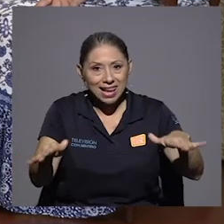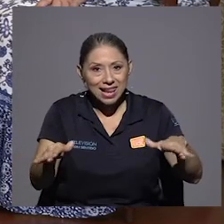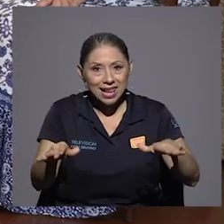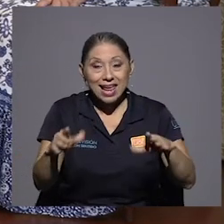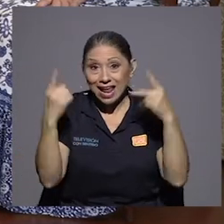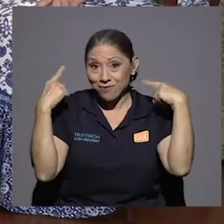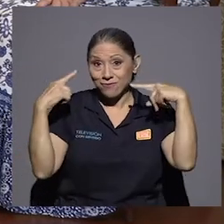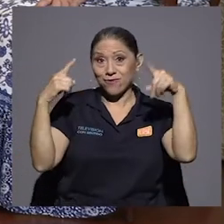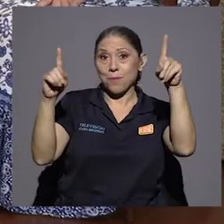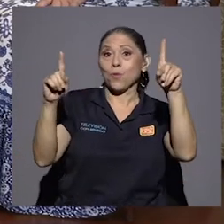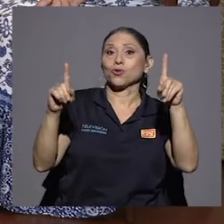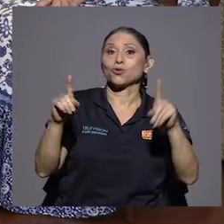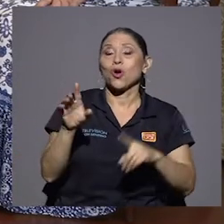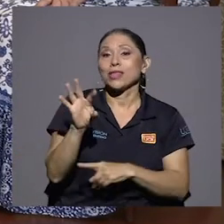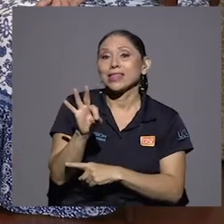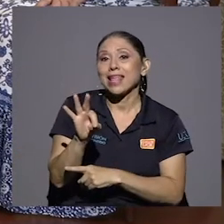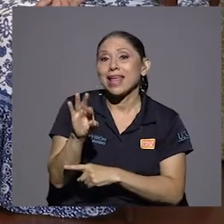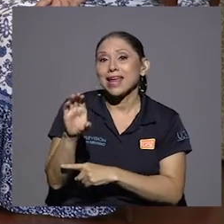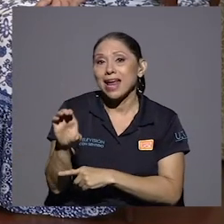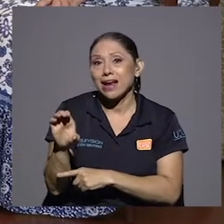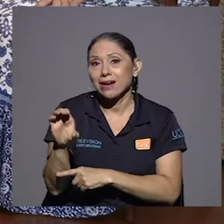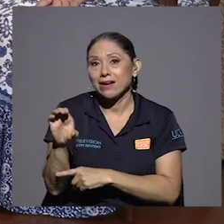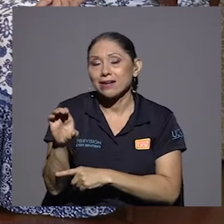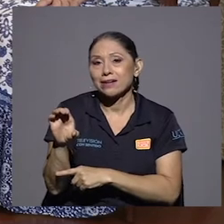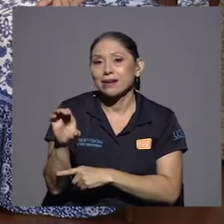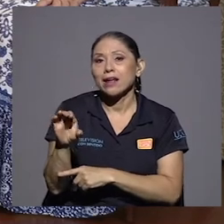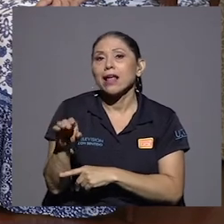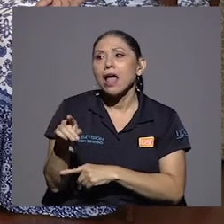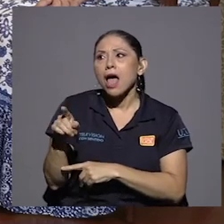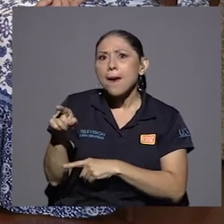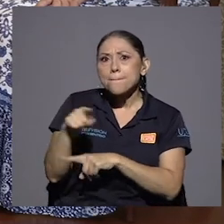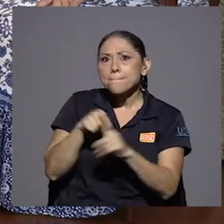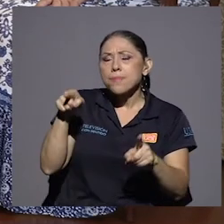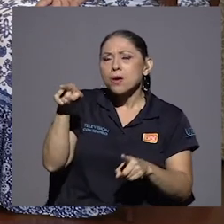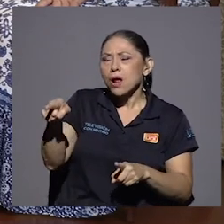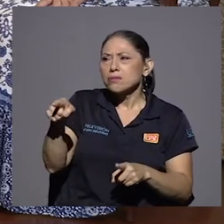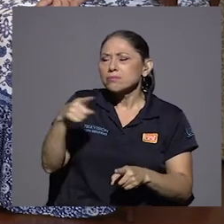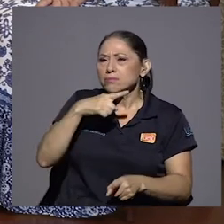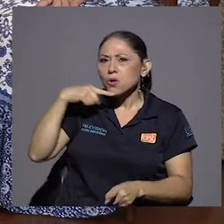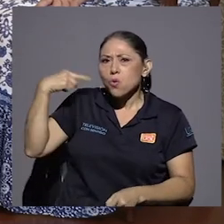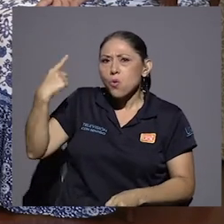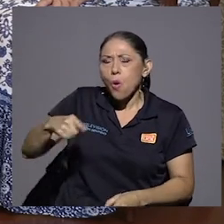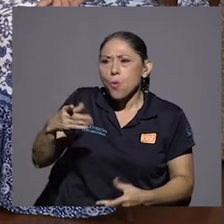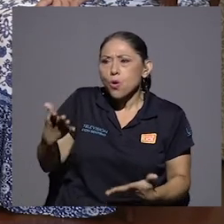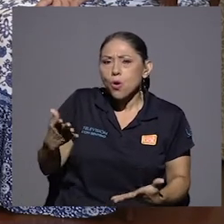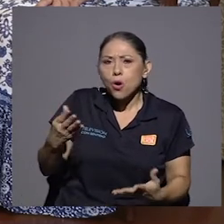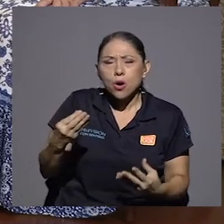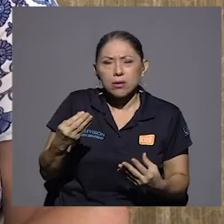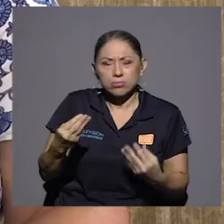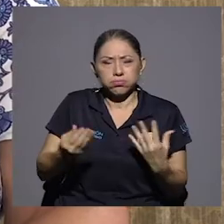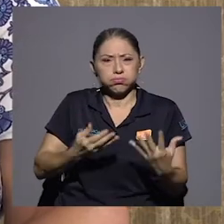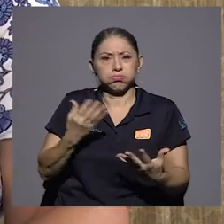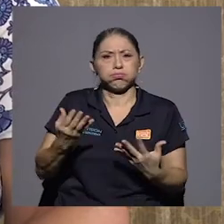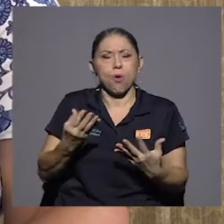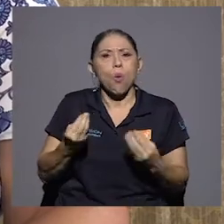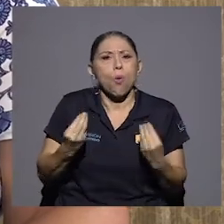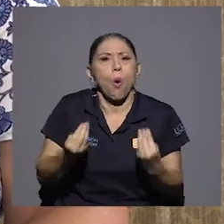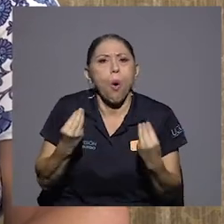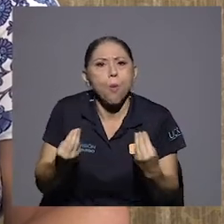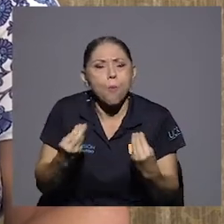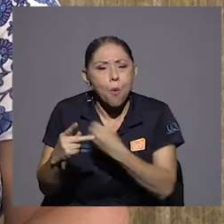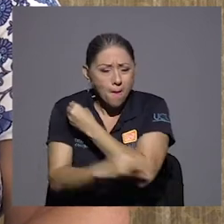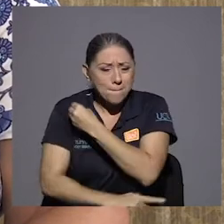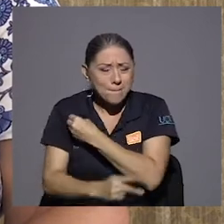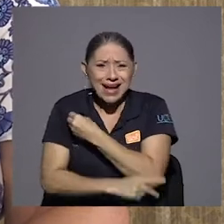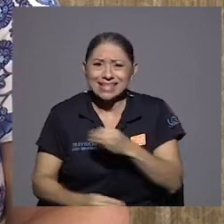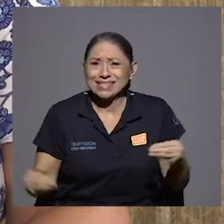Ah, comunista. ¿Cómo puede ser que el país, la potencia más grande del mundo, tenga ese